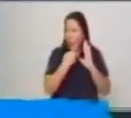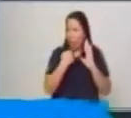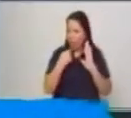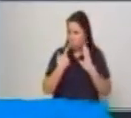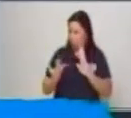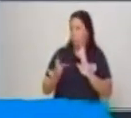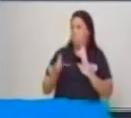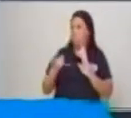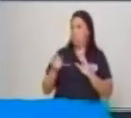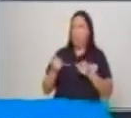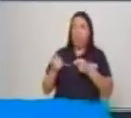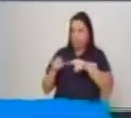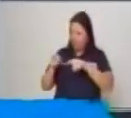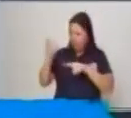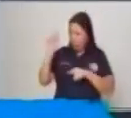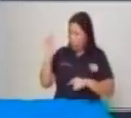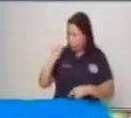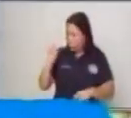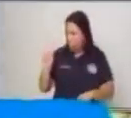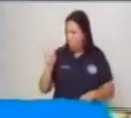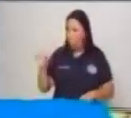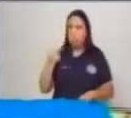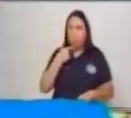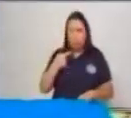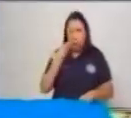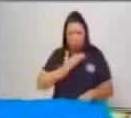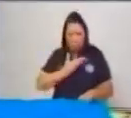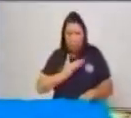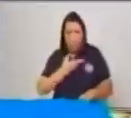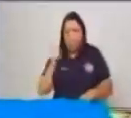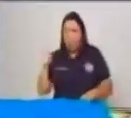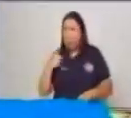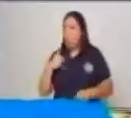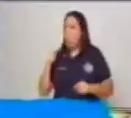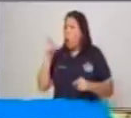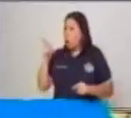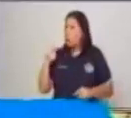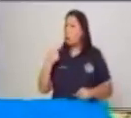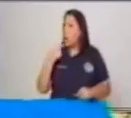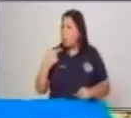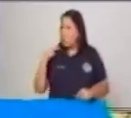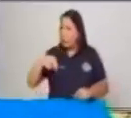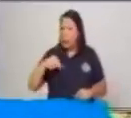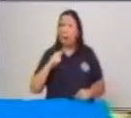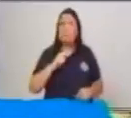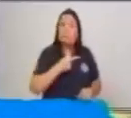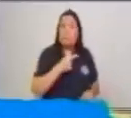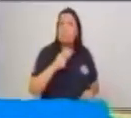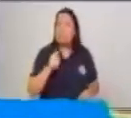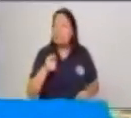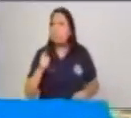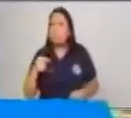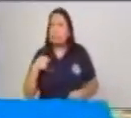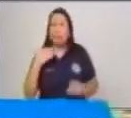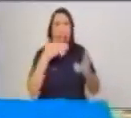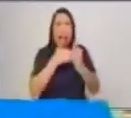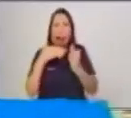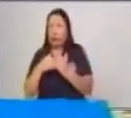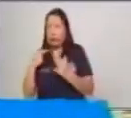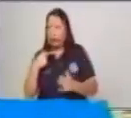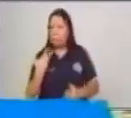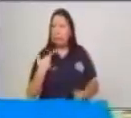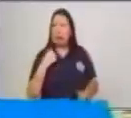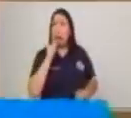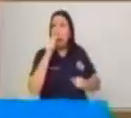le dijeron que eso no estaba bien. Que cómo podían ayudarlo si él se comportaba de esta manera. Los pobladores muy